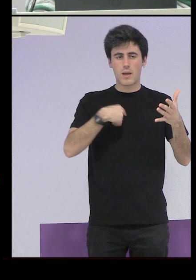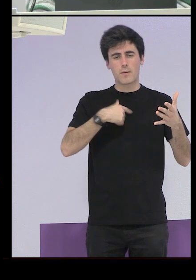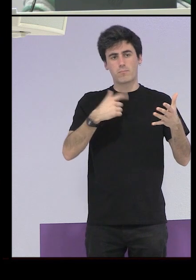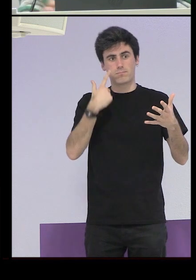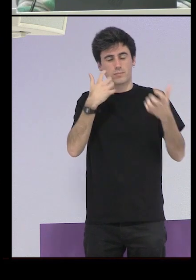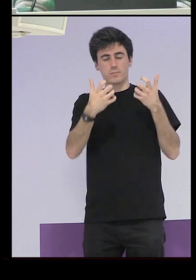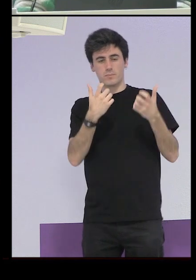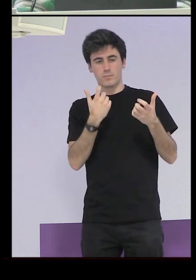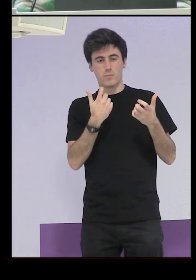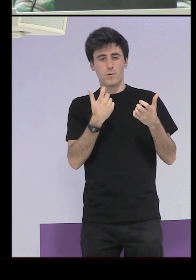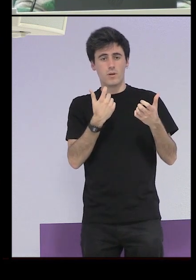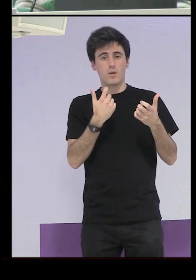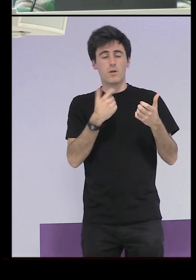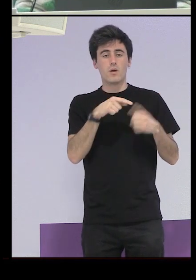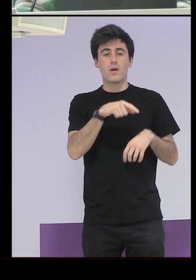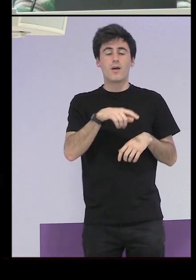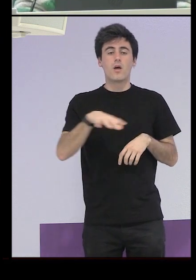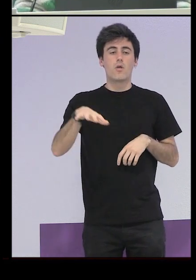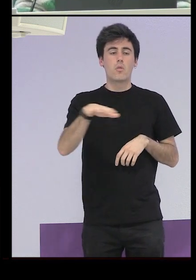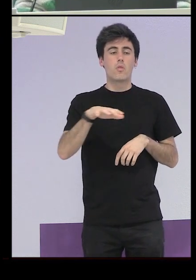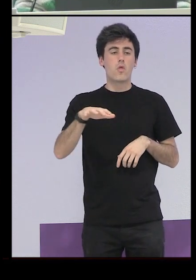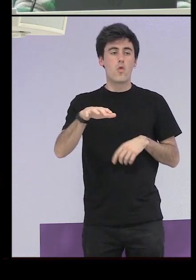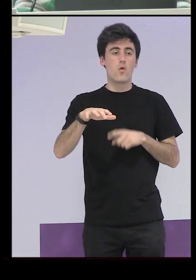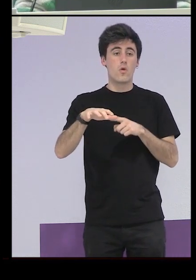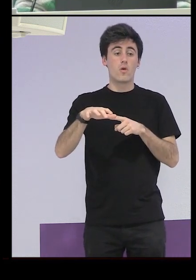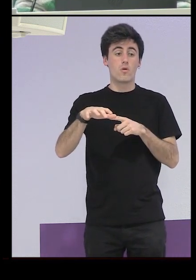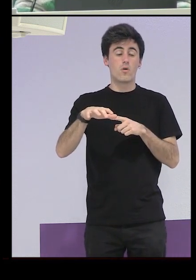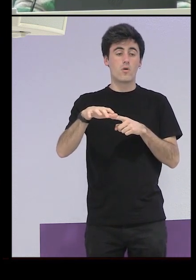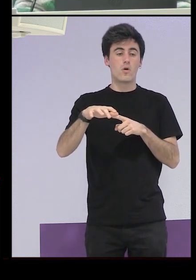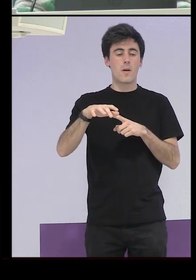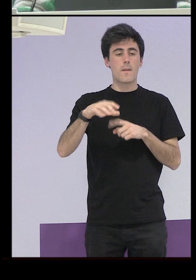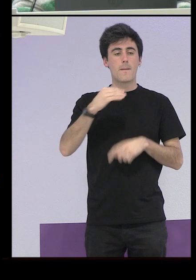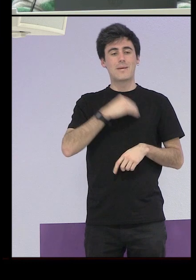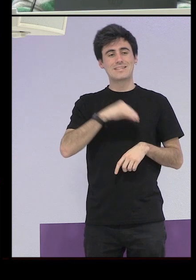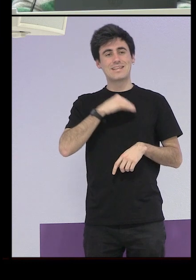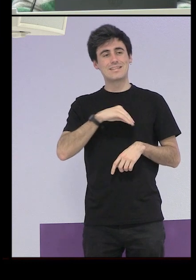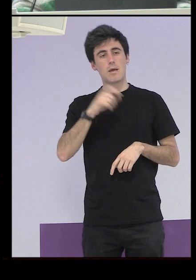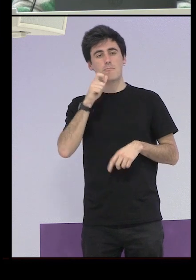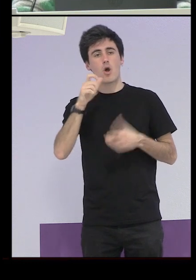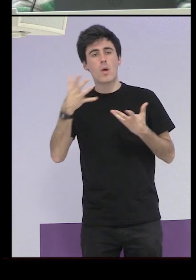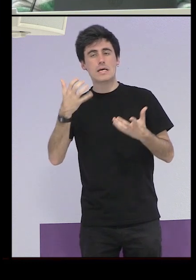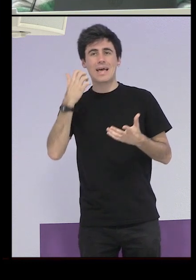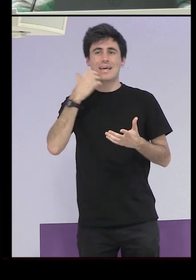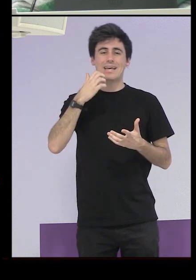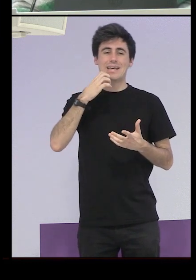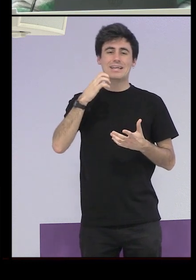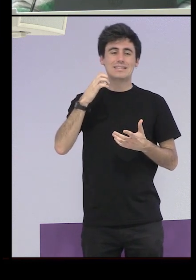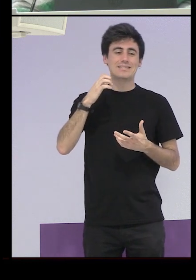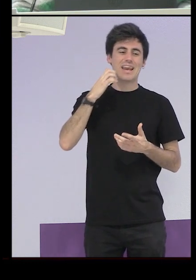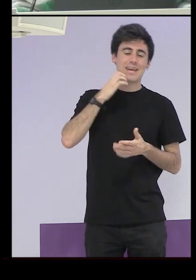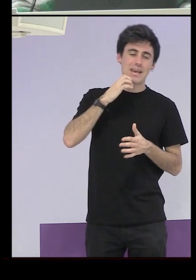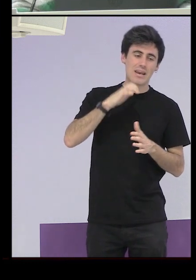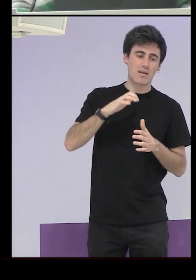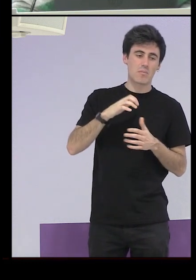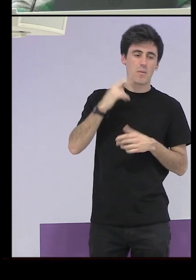impactante es que el sitio debía ser bastante no sé muy bien qué palabra utilizar me sale creepy la verdad porque no las dejaban por